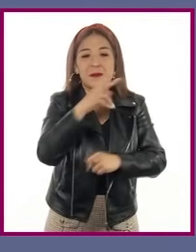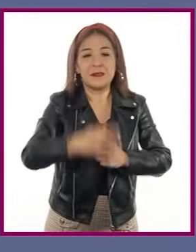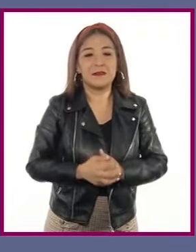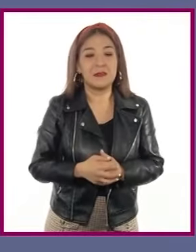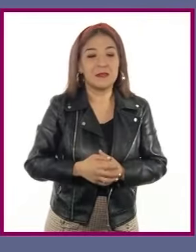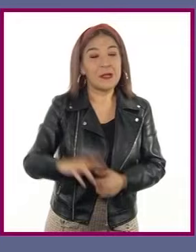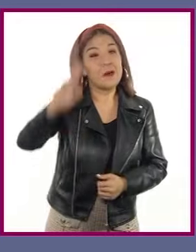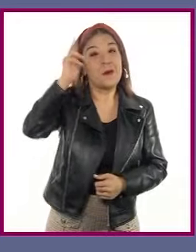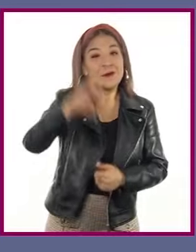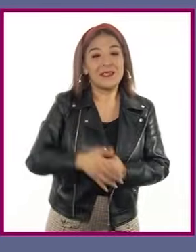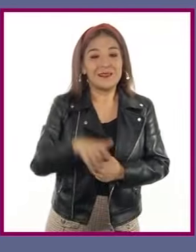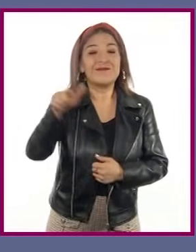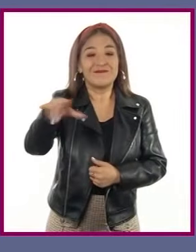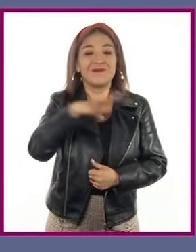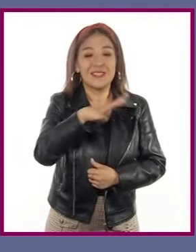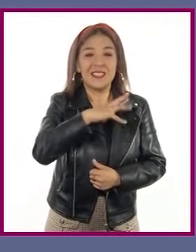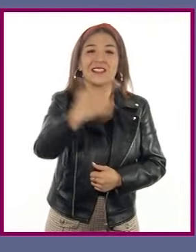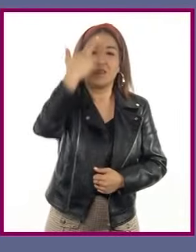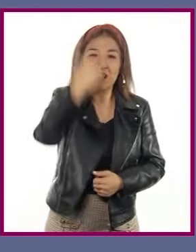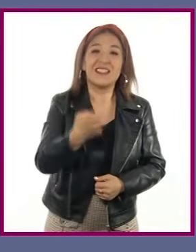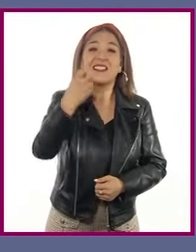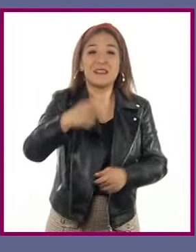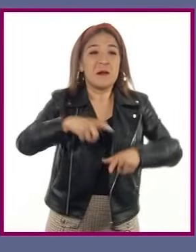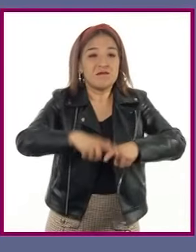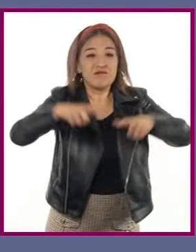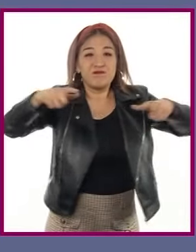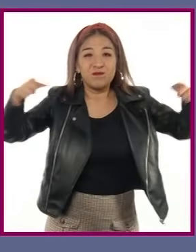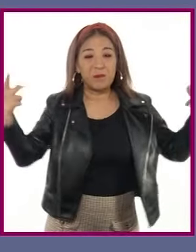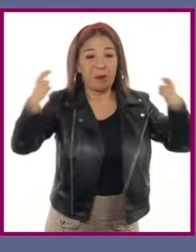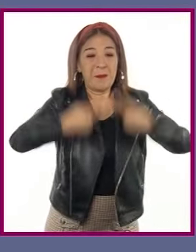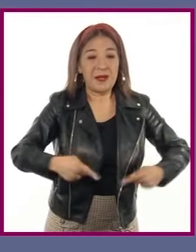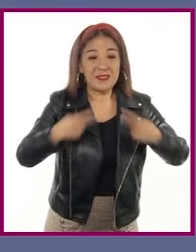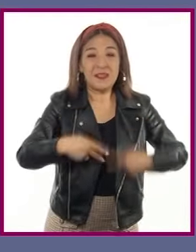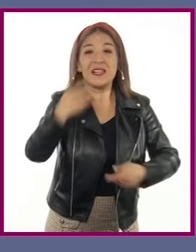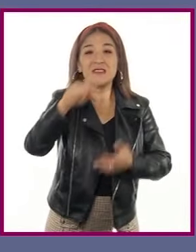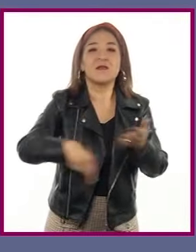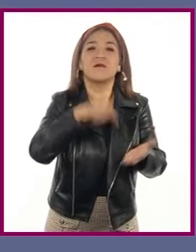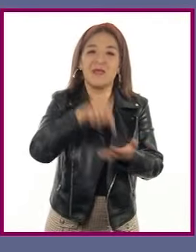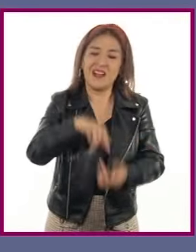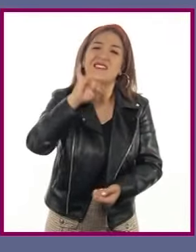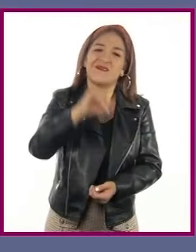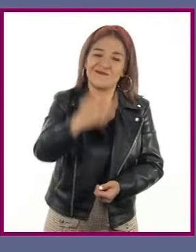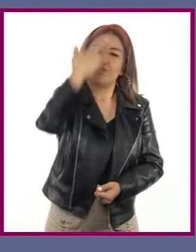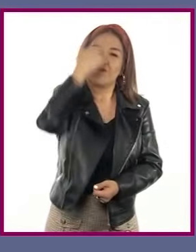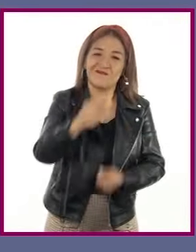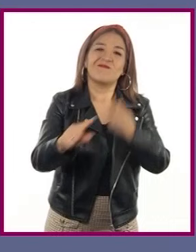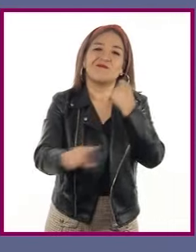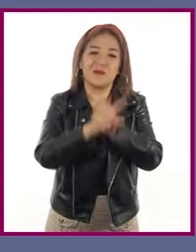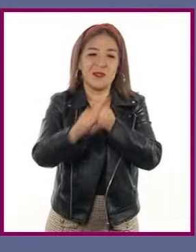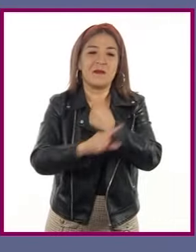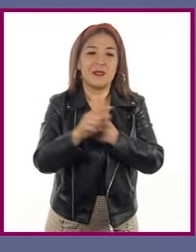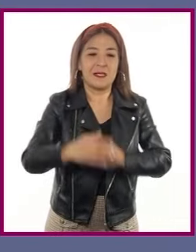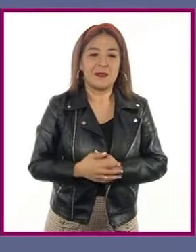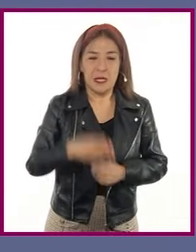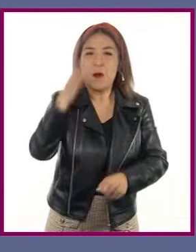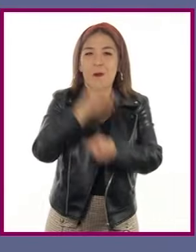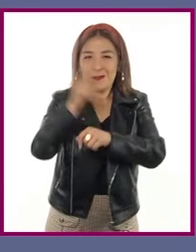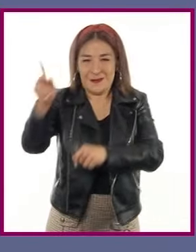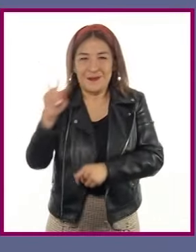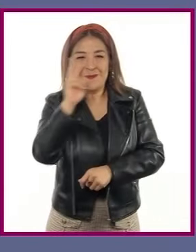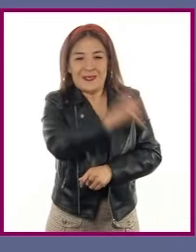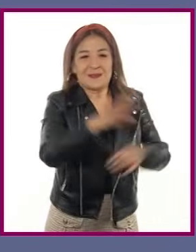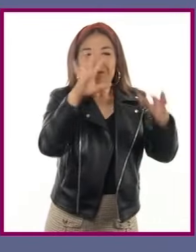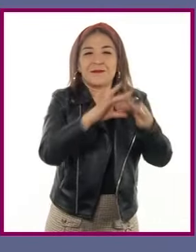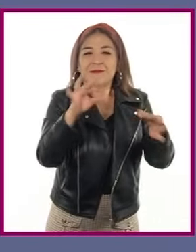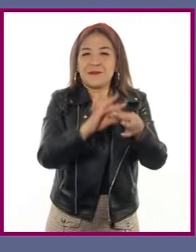Edmundo. Tienes razón. La concentración de habitantes en un territorio genera estos problemas. Te invito a ver la siguiente